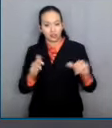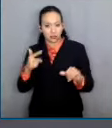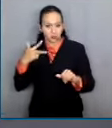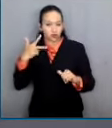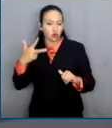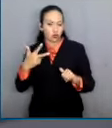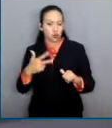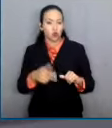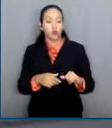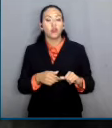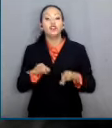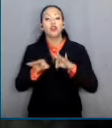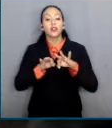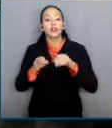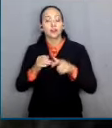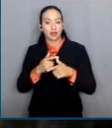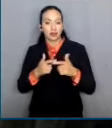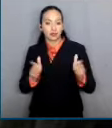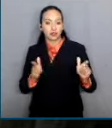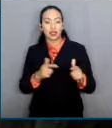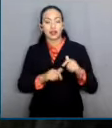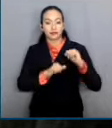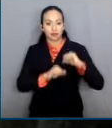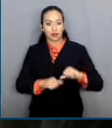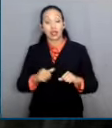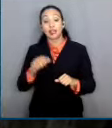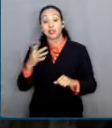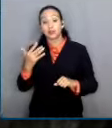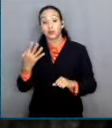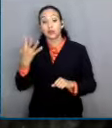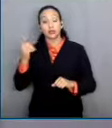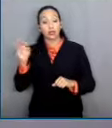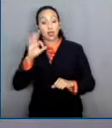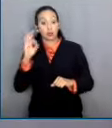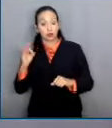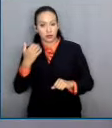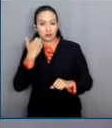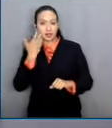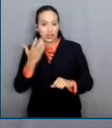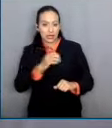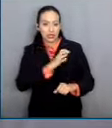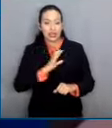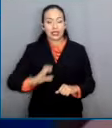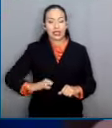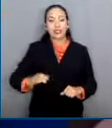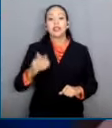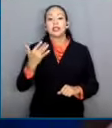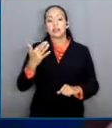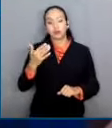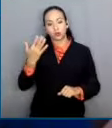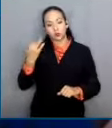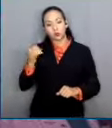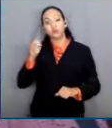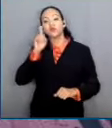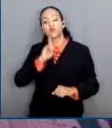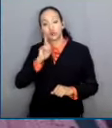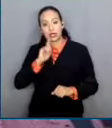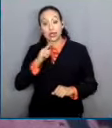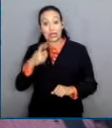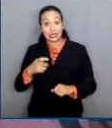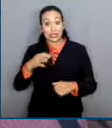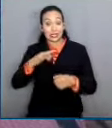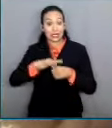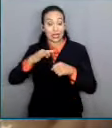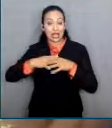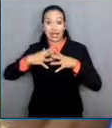nacional, el 59% de las candidaturas registradas son mujeres. Se trata de las elecciones más grandes de la historia del